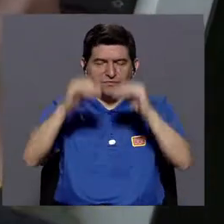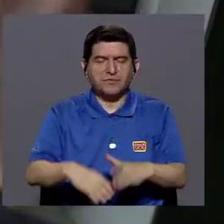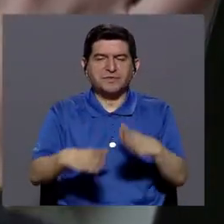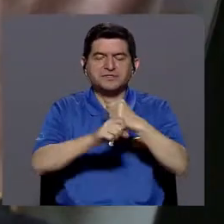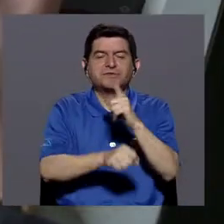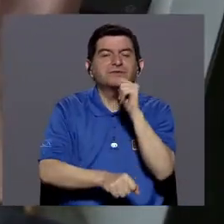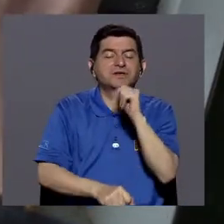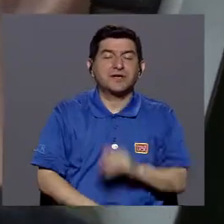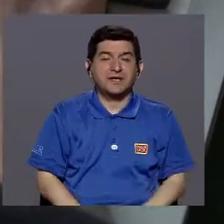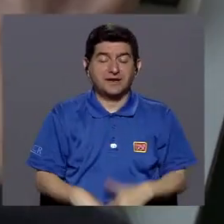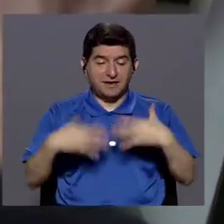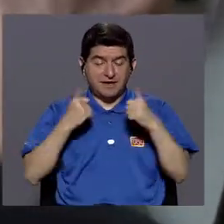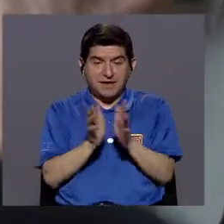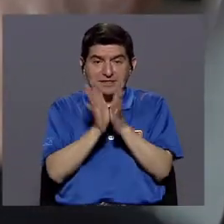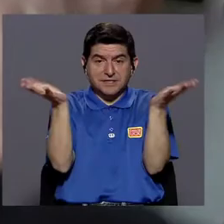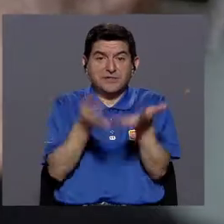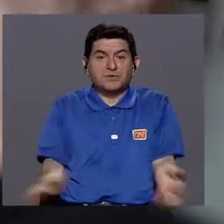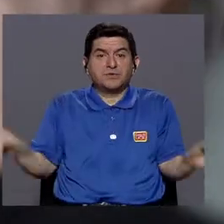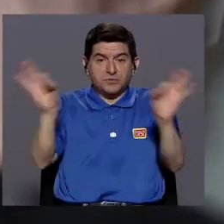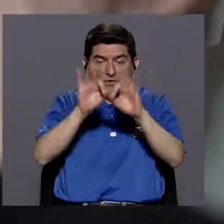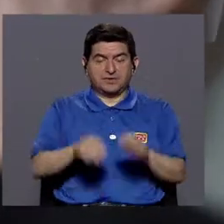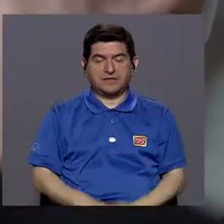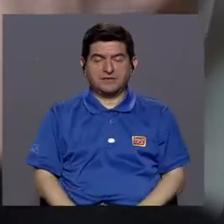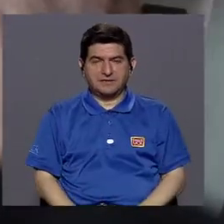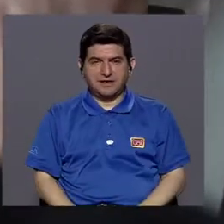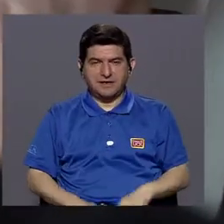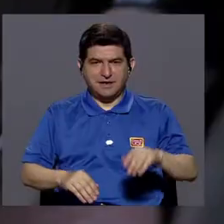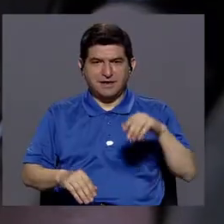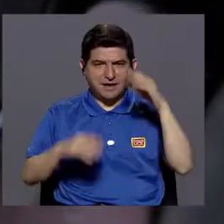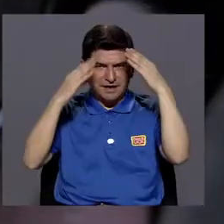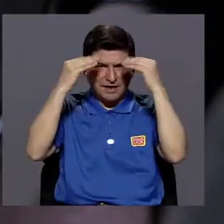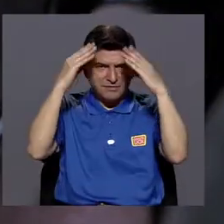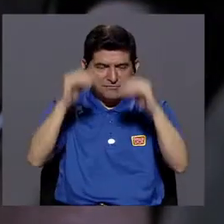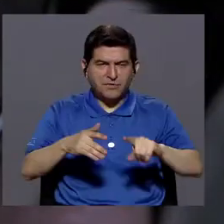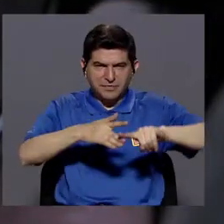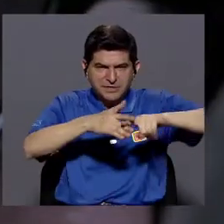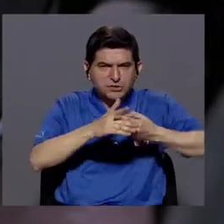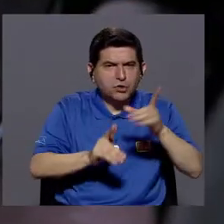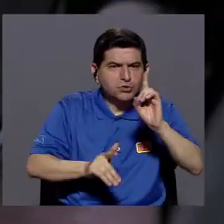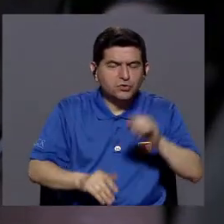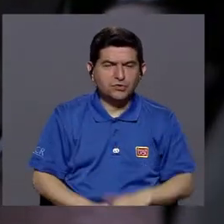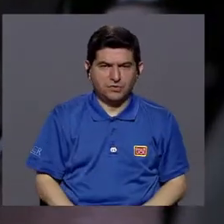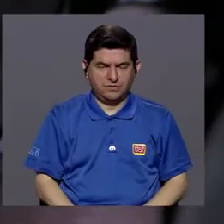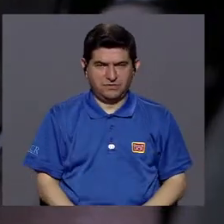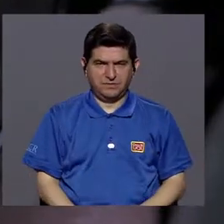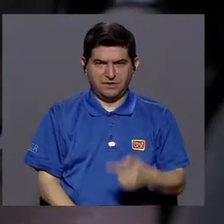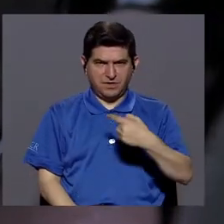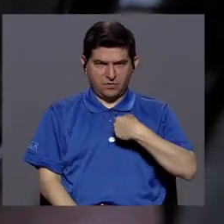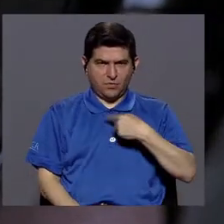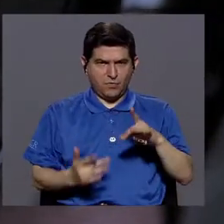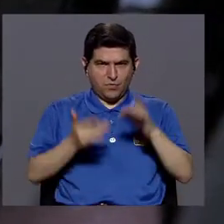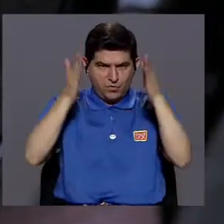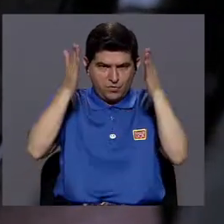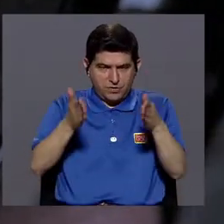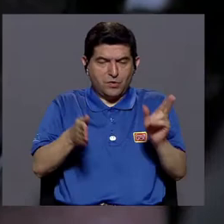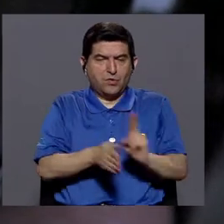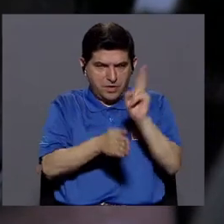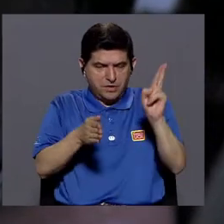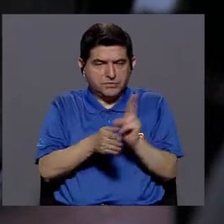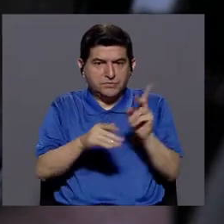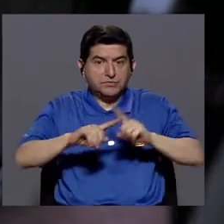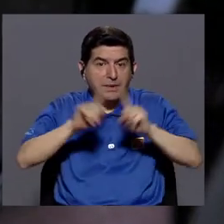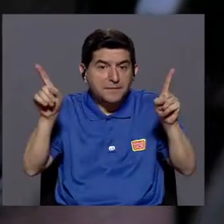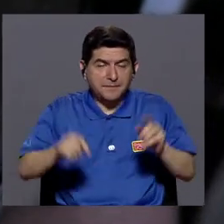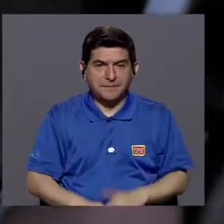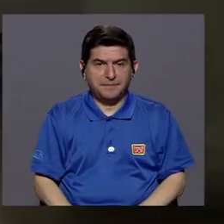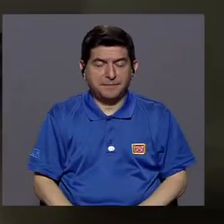Y eso en salud pública es muy importante. La fuente de información sí que no solo están hechas, vamos a ver, uno como especialista las utiliza mucho, pero